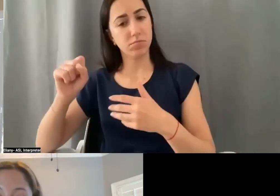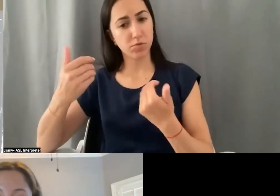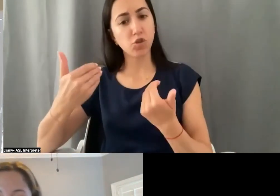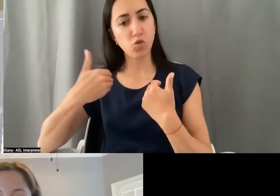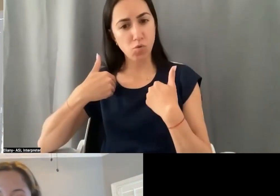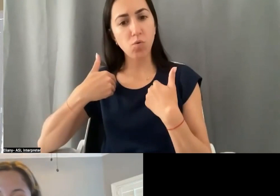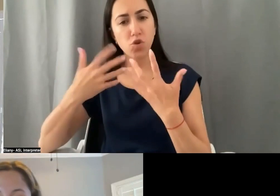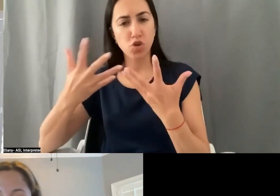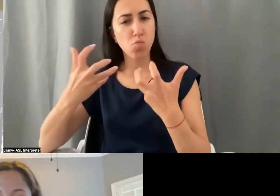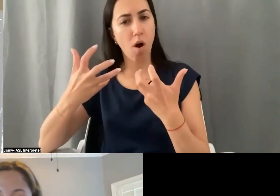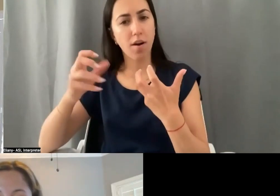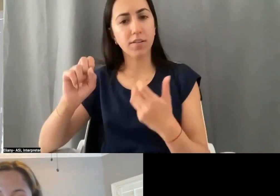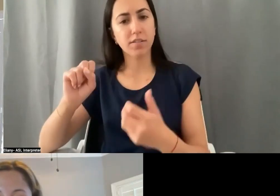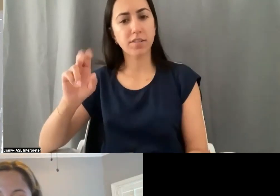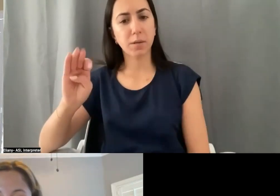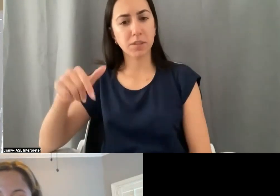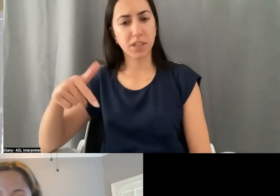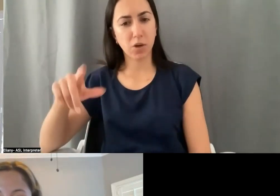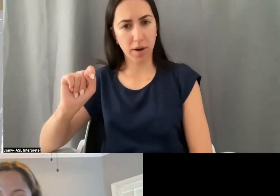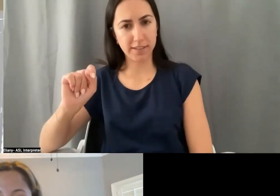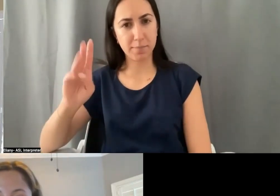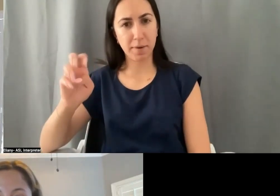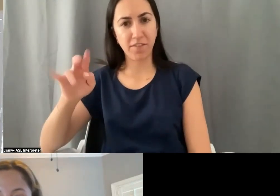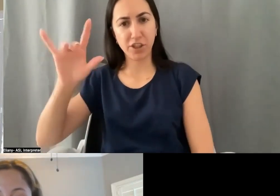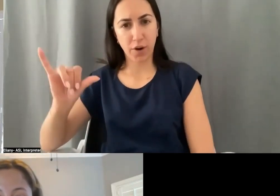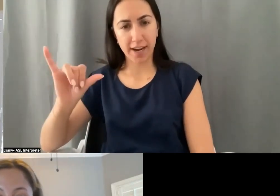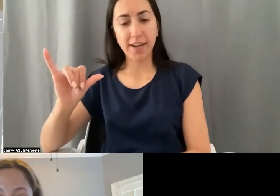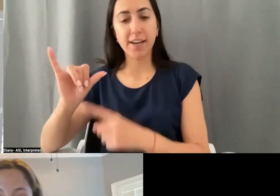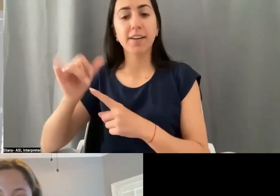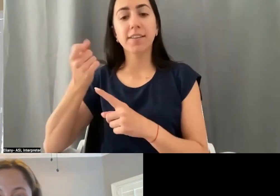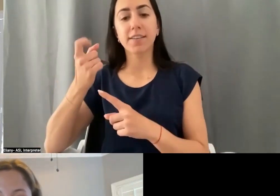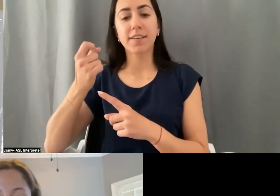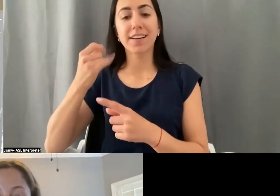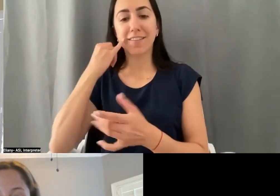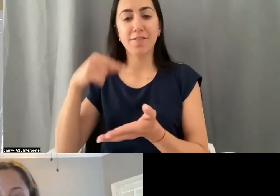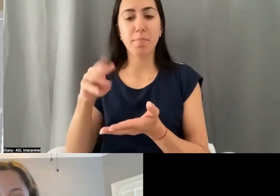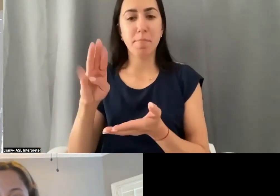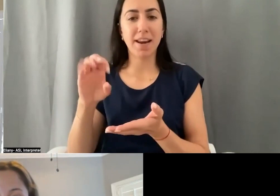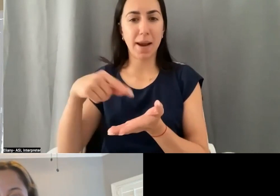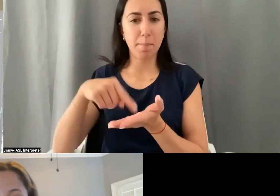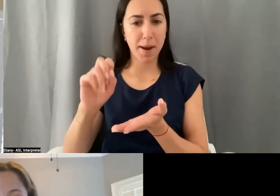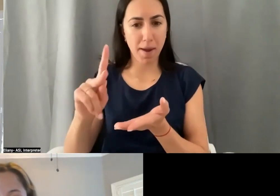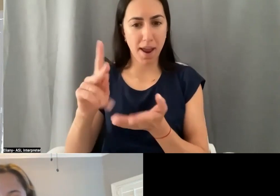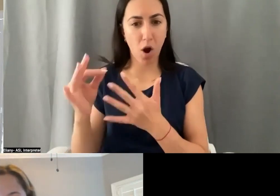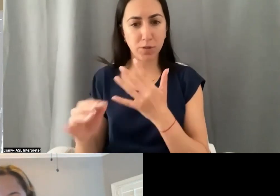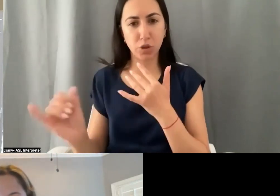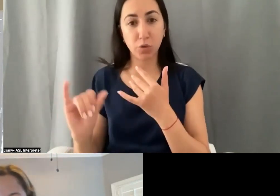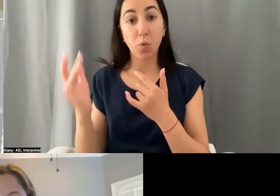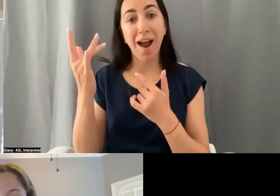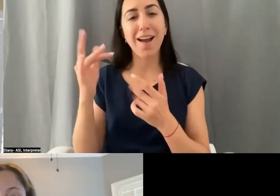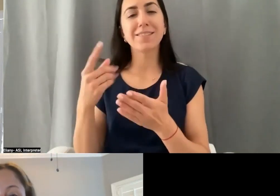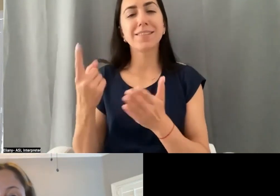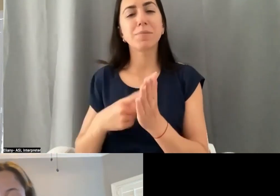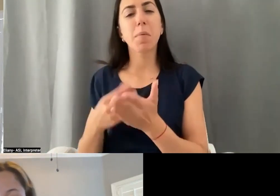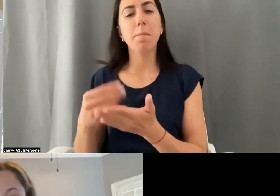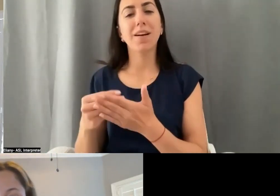Siempre es importante tener un, tenerlo, aún en el fideicomiso que tiene el pago de Medicaid, porque